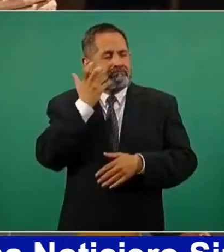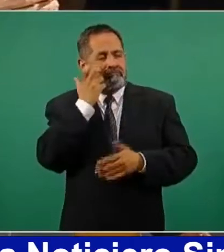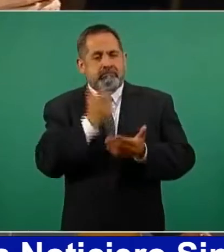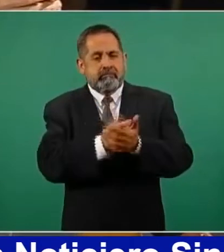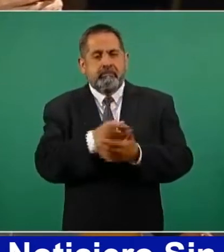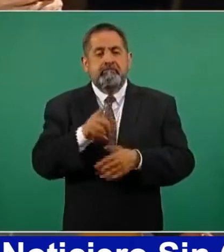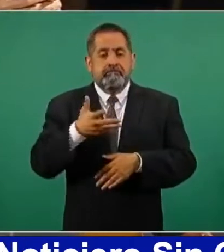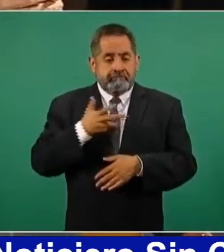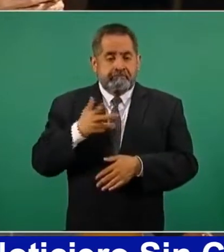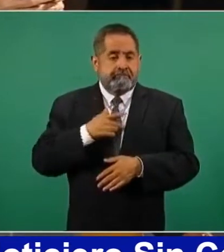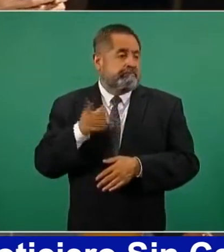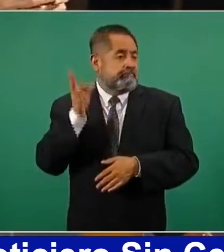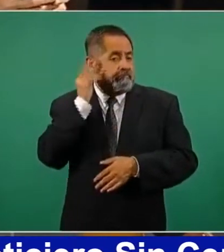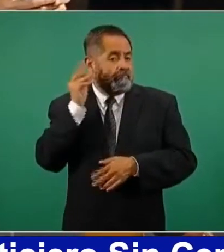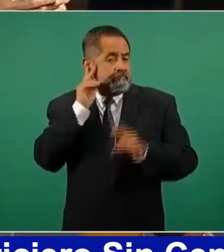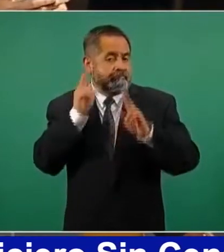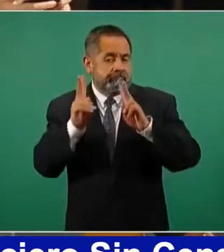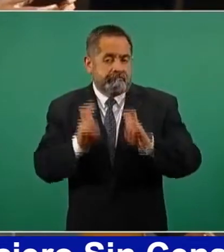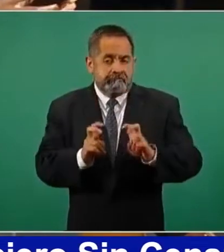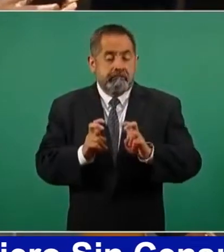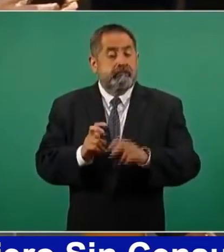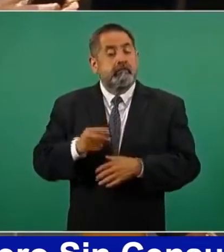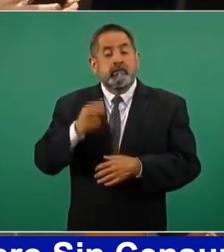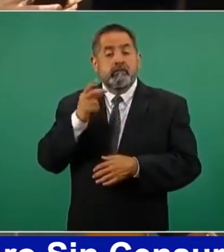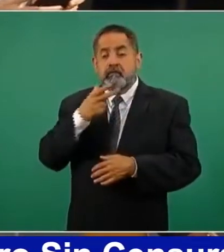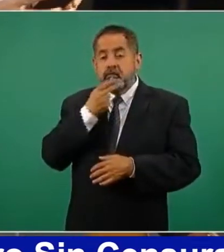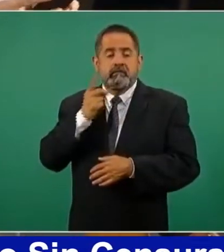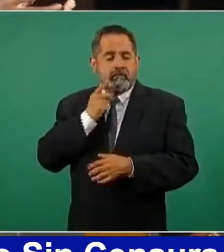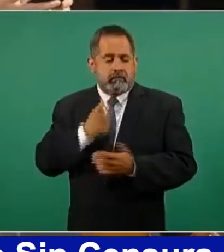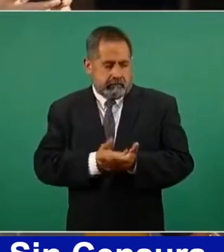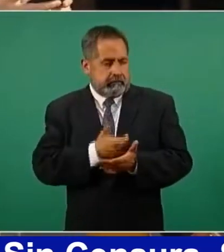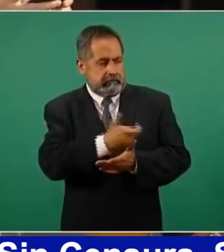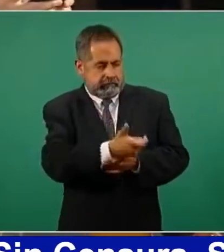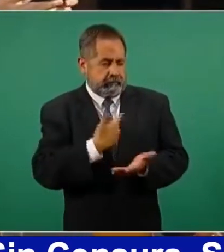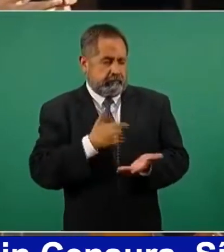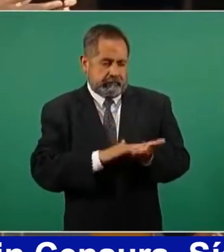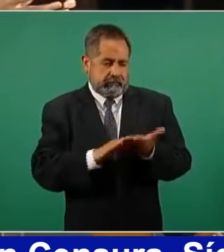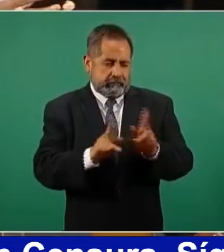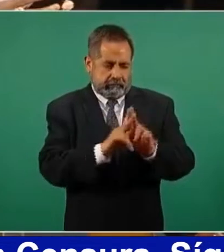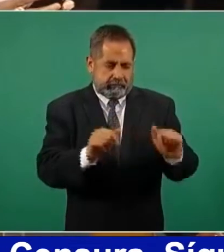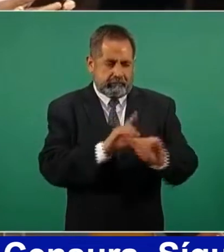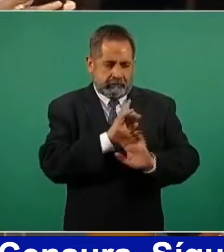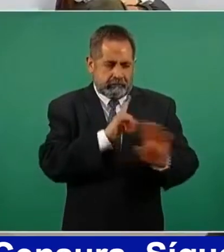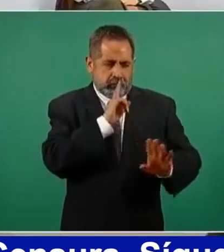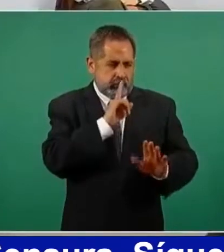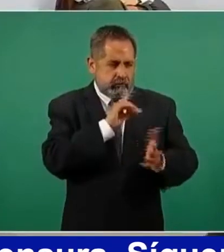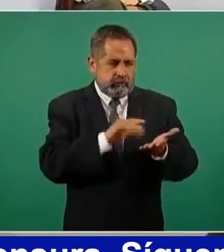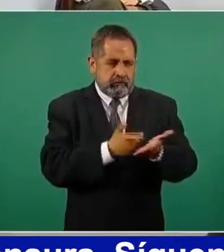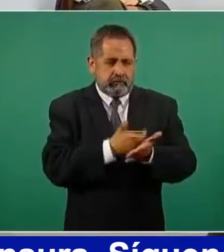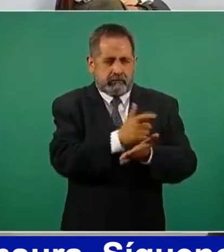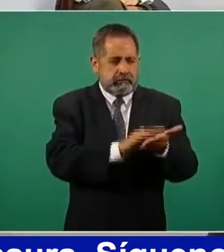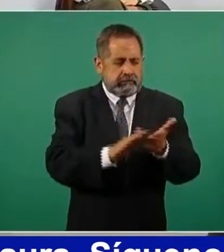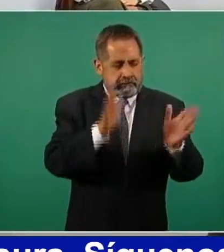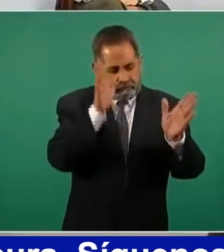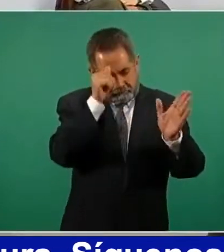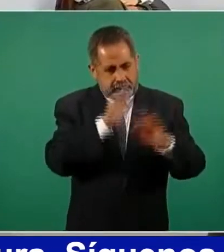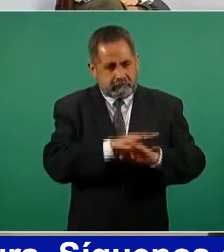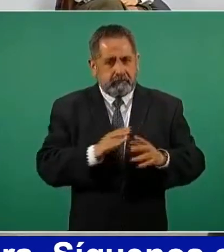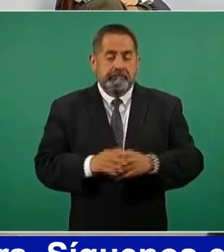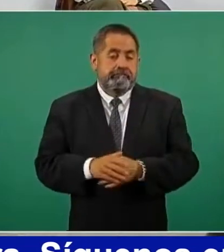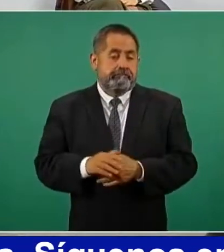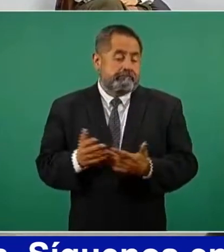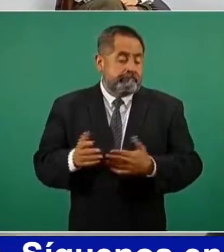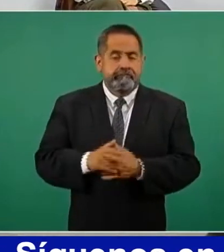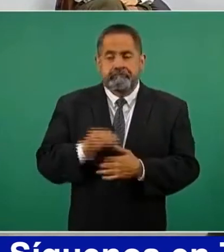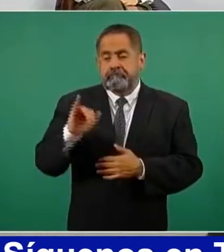hay una grabación donde le ofrece dinero a la mamá del jovencito para llegar a algún acuerdo económico. Ignacio Mier, el